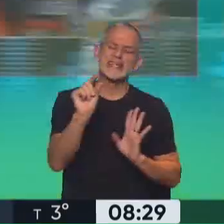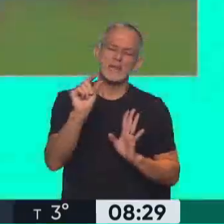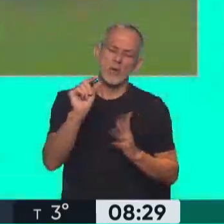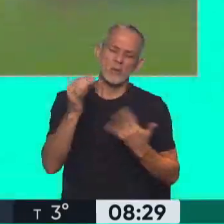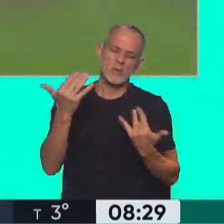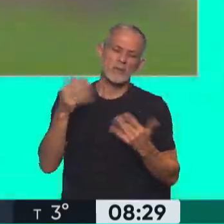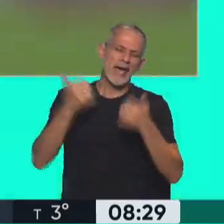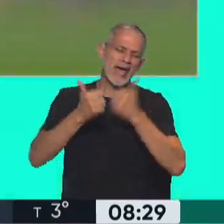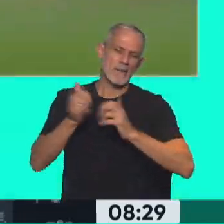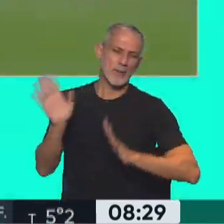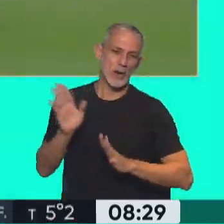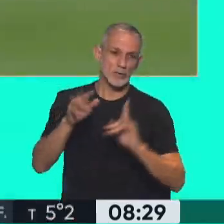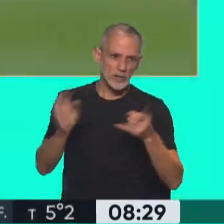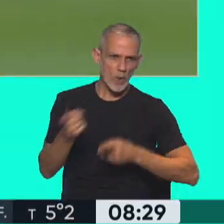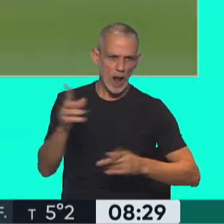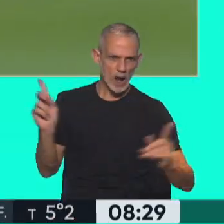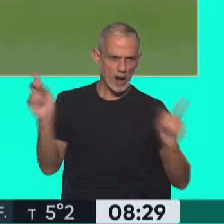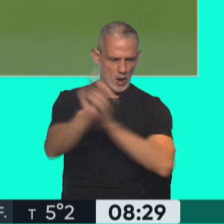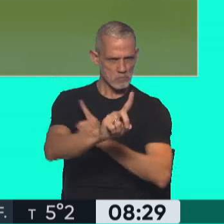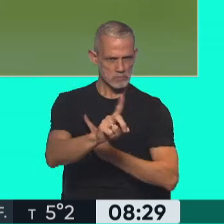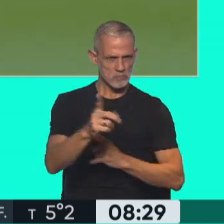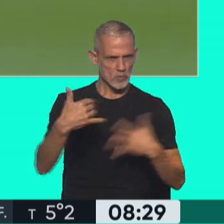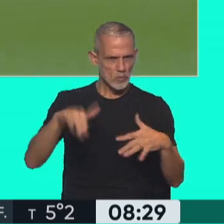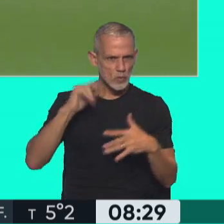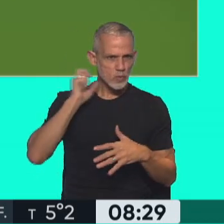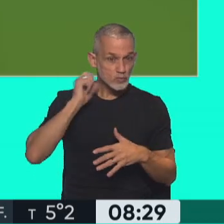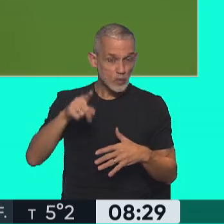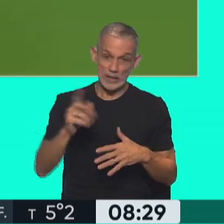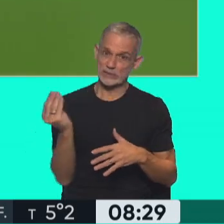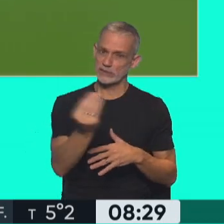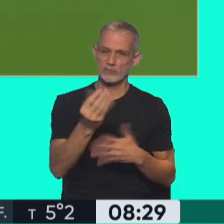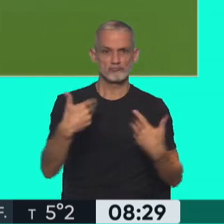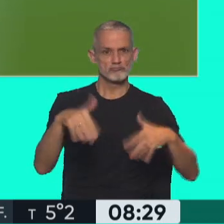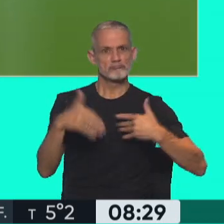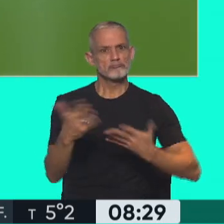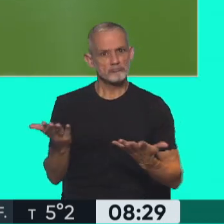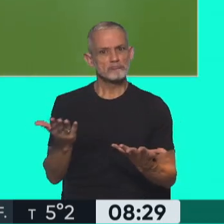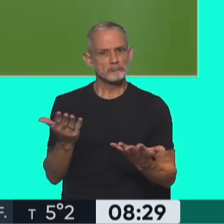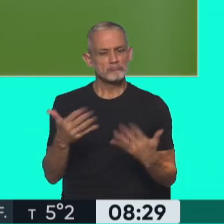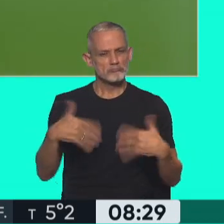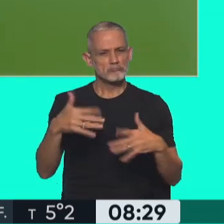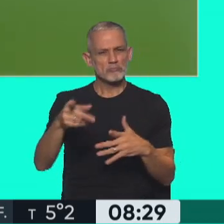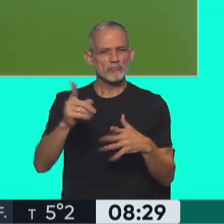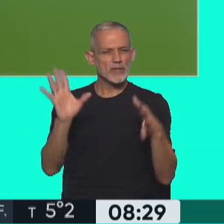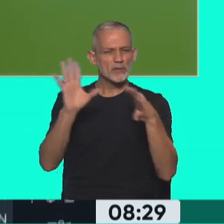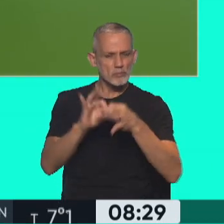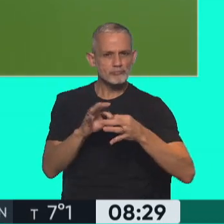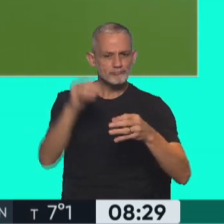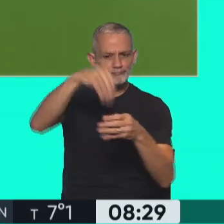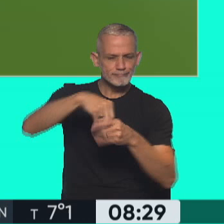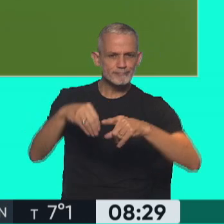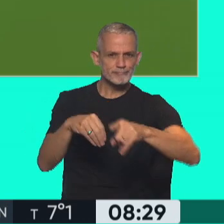corto, por un campeonato, es un futbolista de jerarquía internacional, sin ningún tipo de dudas, y la vinculación, obviamente,